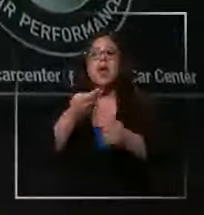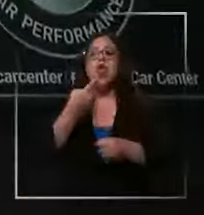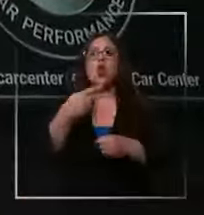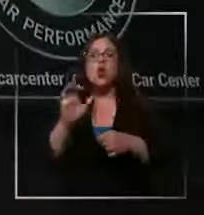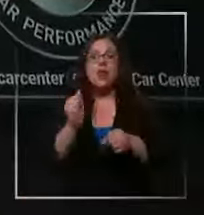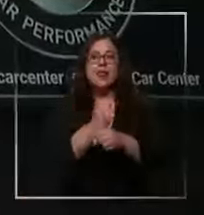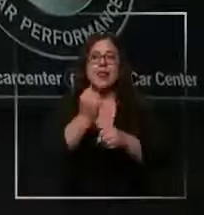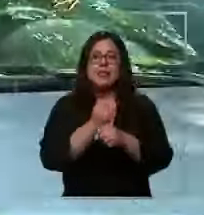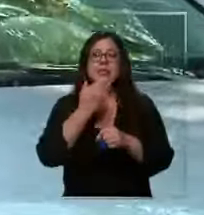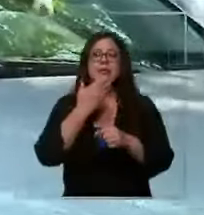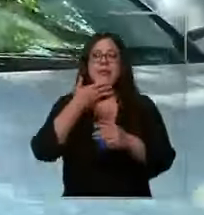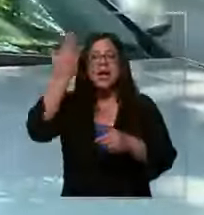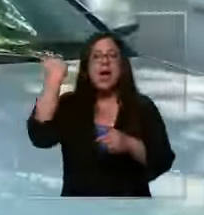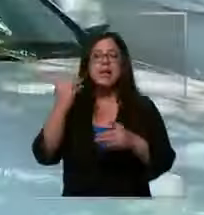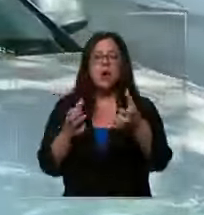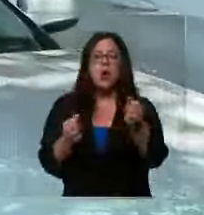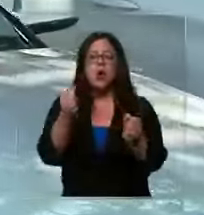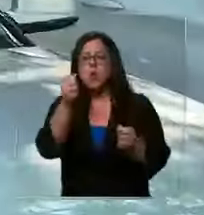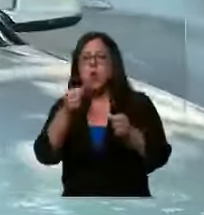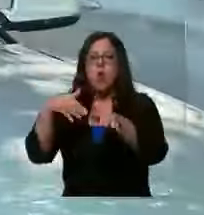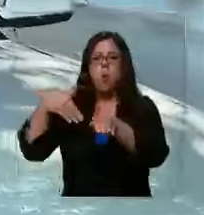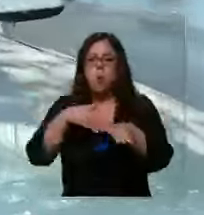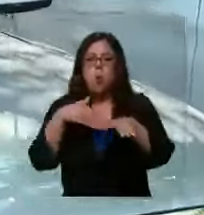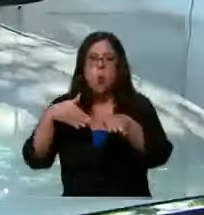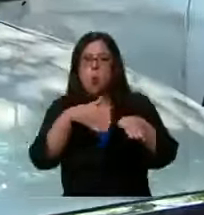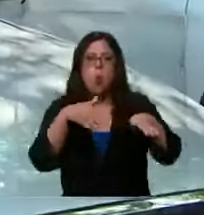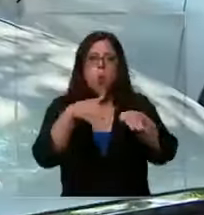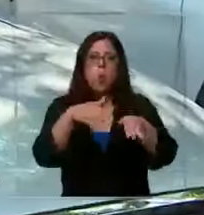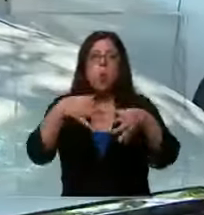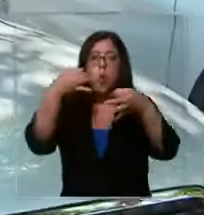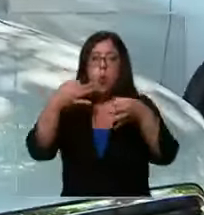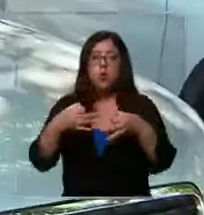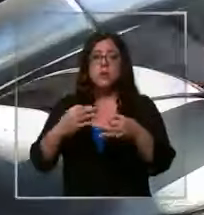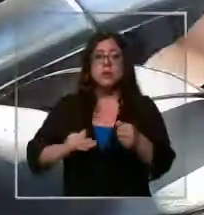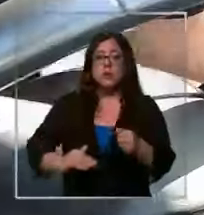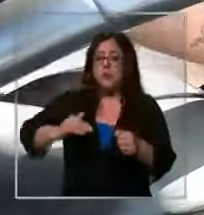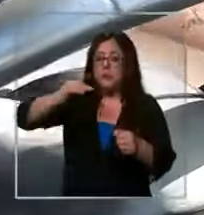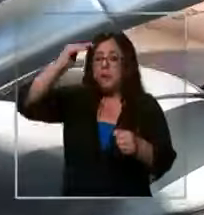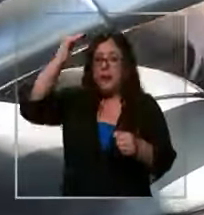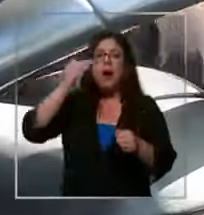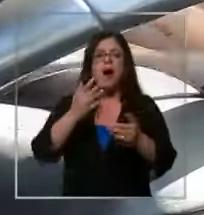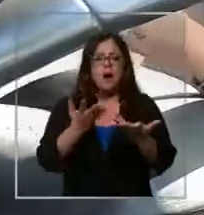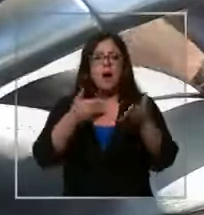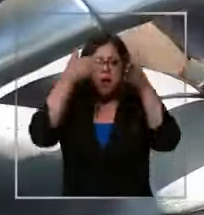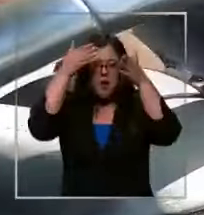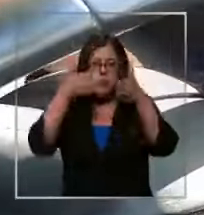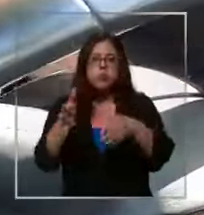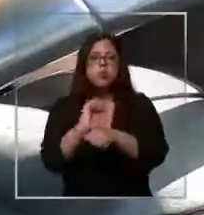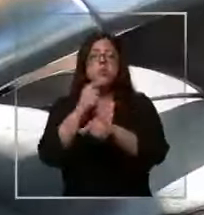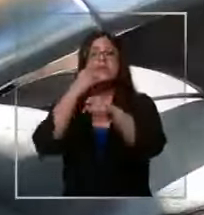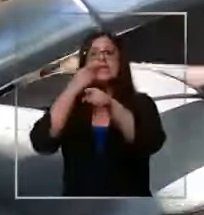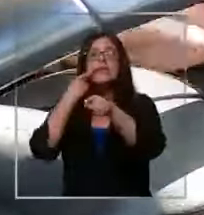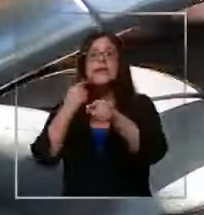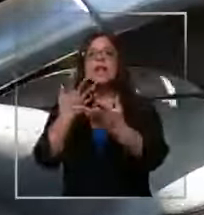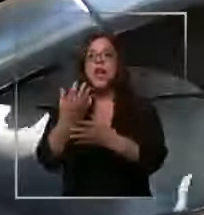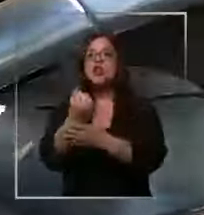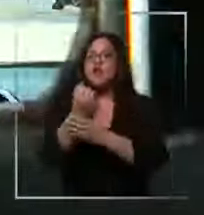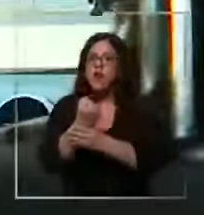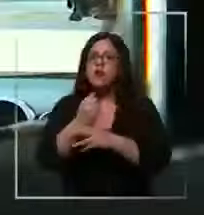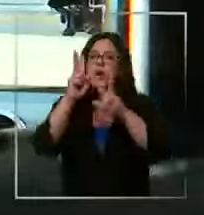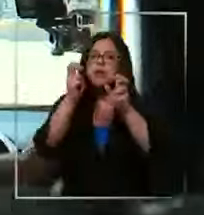ha sido piloto de carreras, una vida dedicada a los autos y será él quien nos enseñará algunos trucos para ahorrar